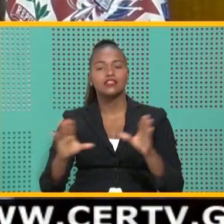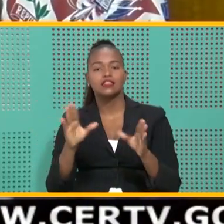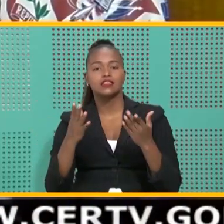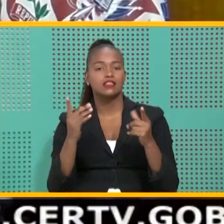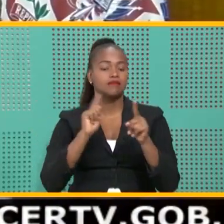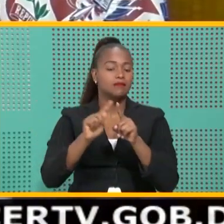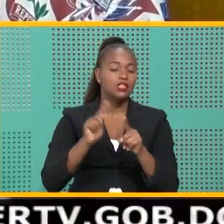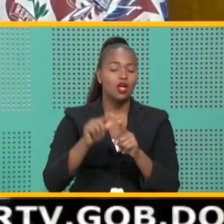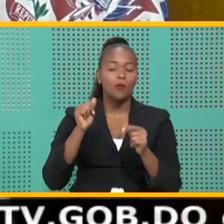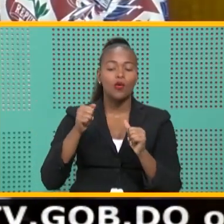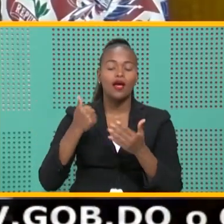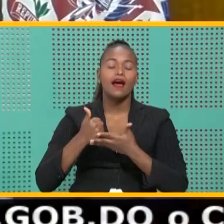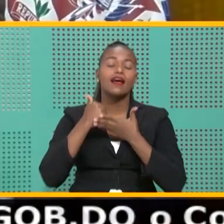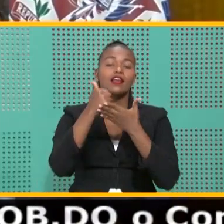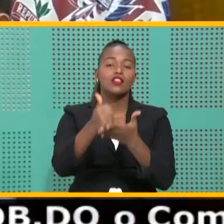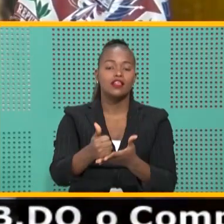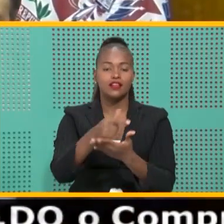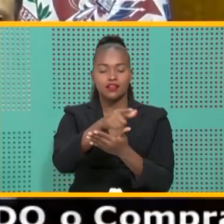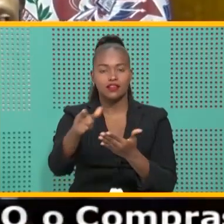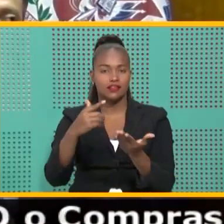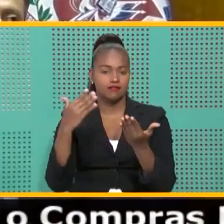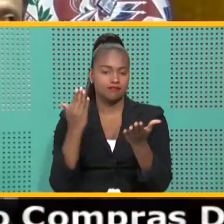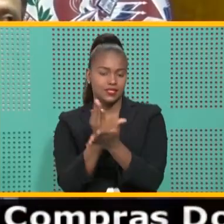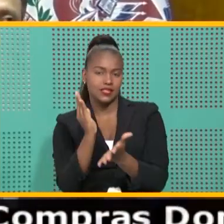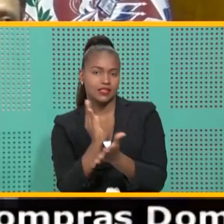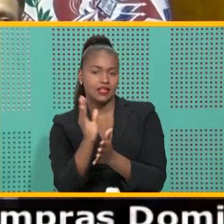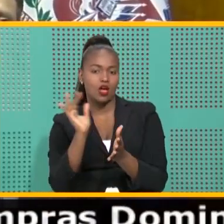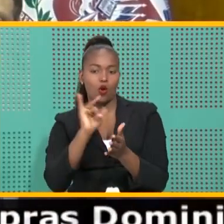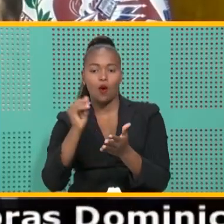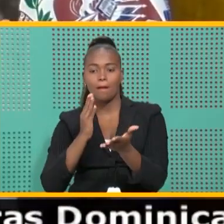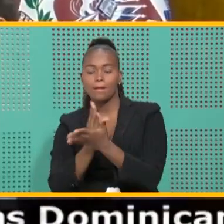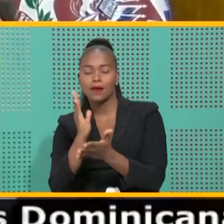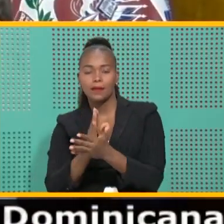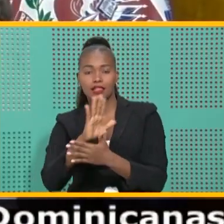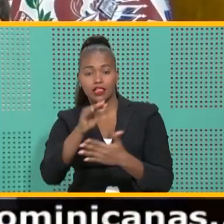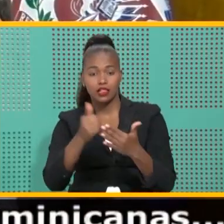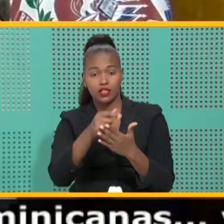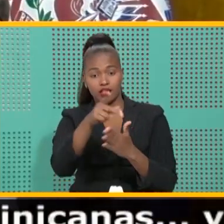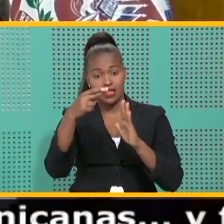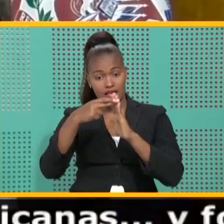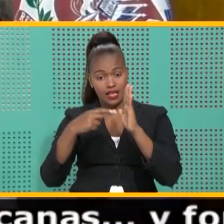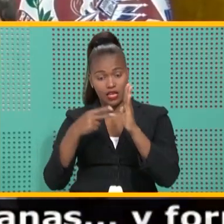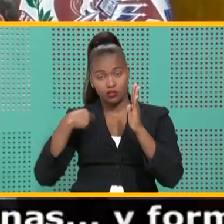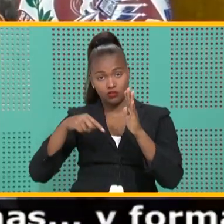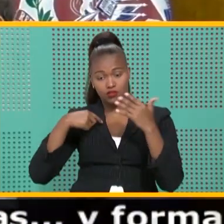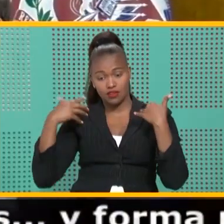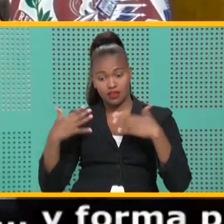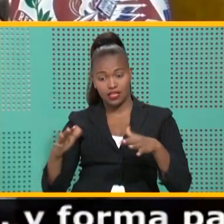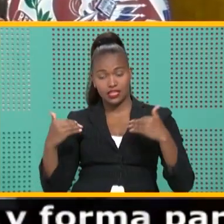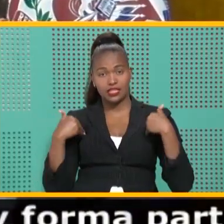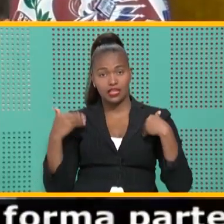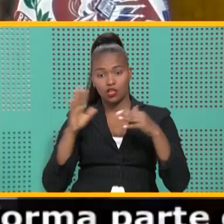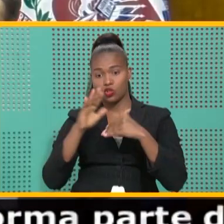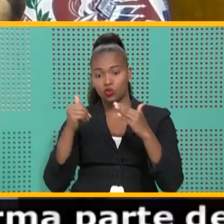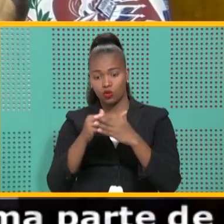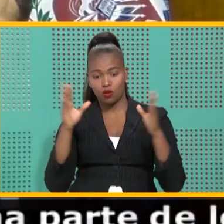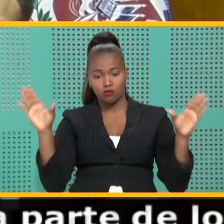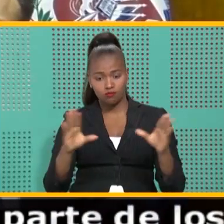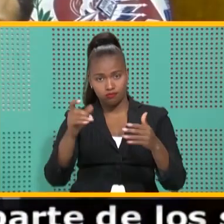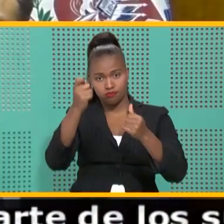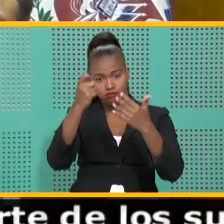que permita impartir esos programas, que permita que todos esos protocolos que hemos creado, todo lo que hemos diseñado,